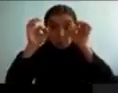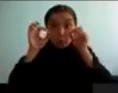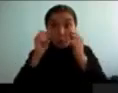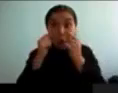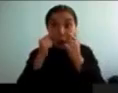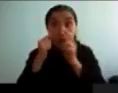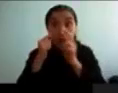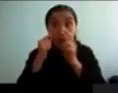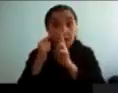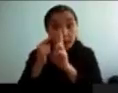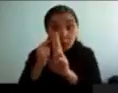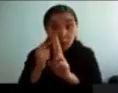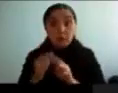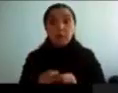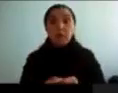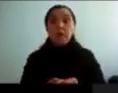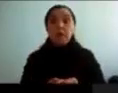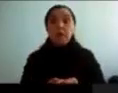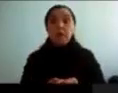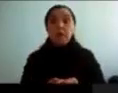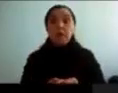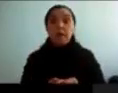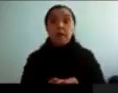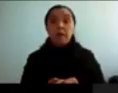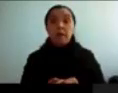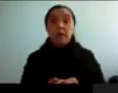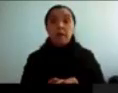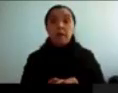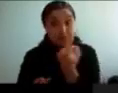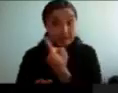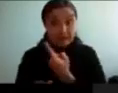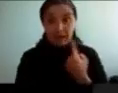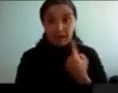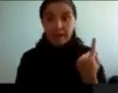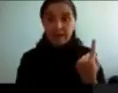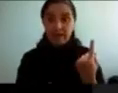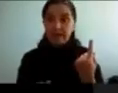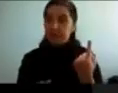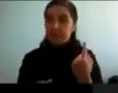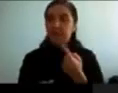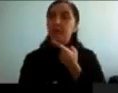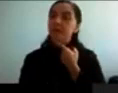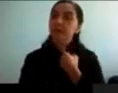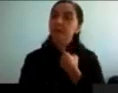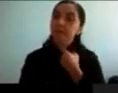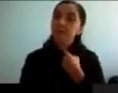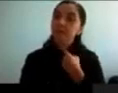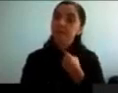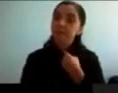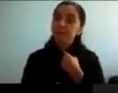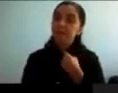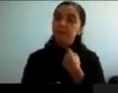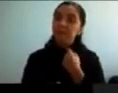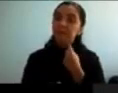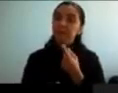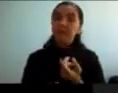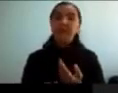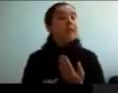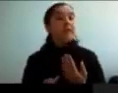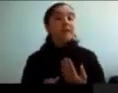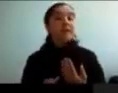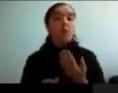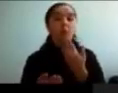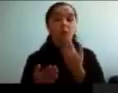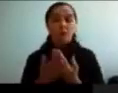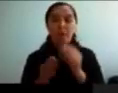niños a nivel global, en promedio. Lo interesante es que cuando nos vamos a ver lo que pasa a nivel particular en cada uno de los niños,